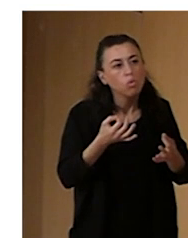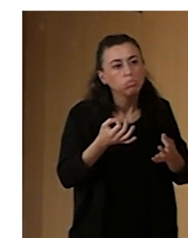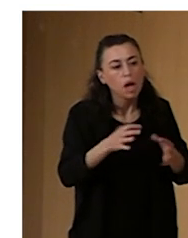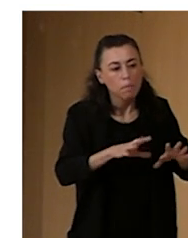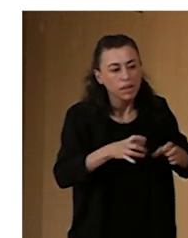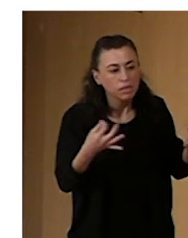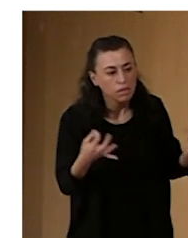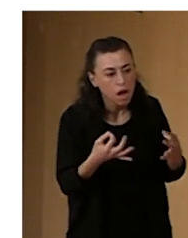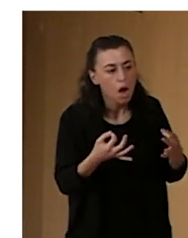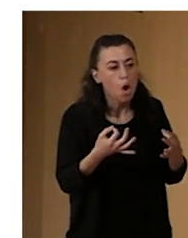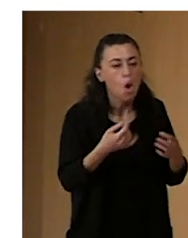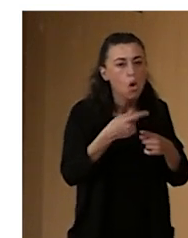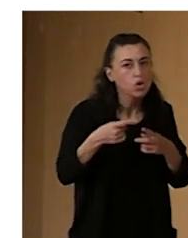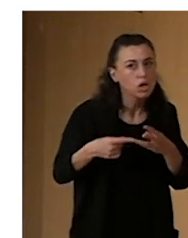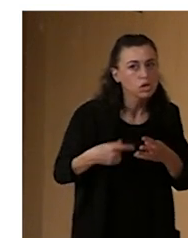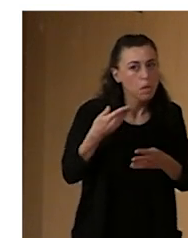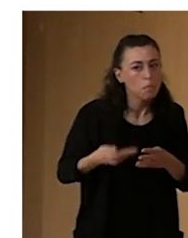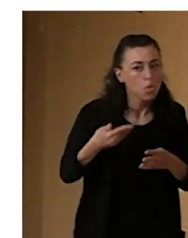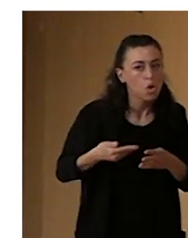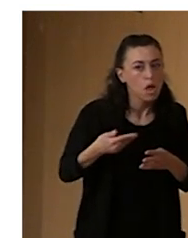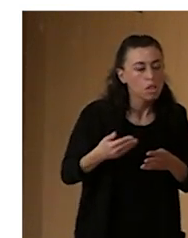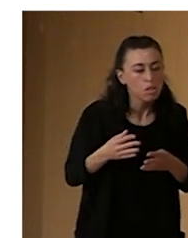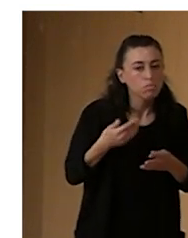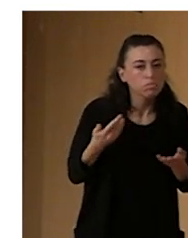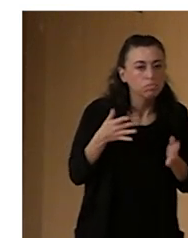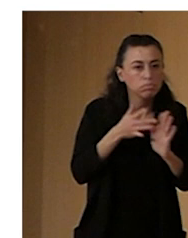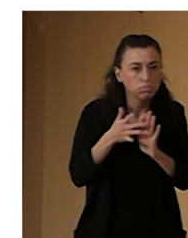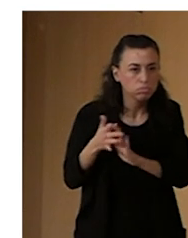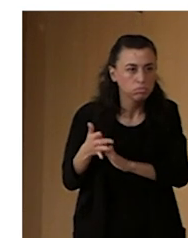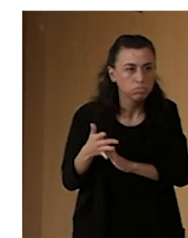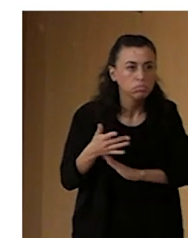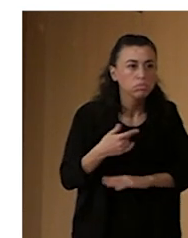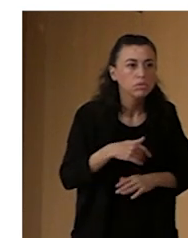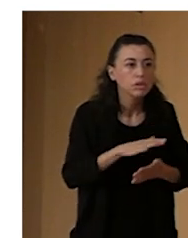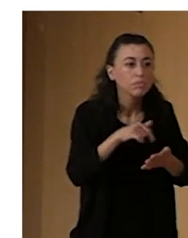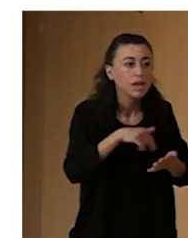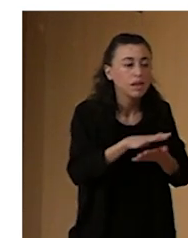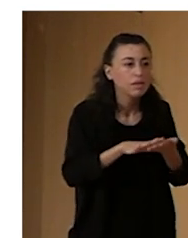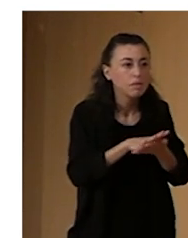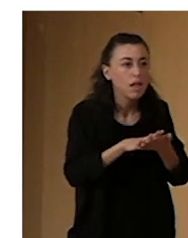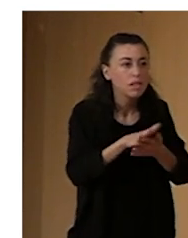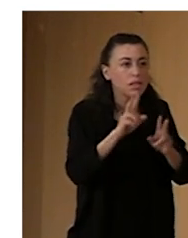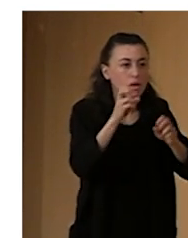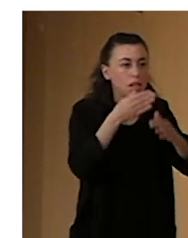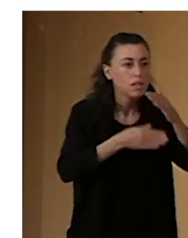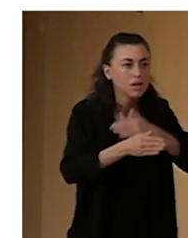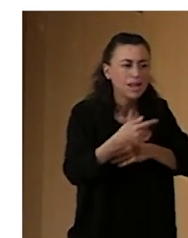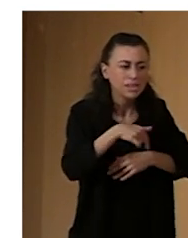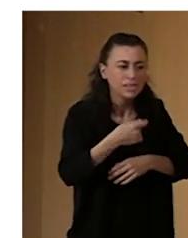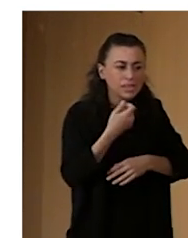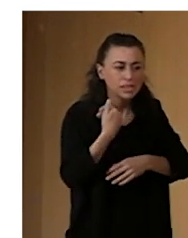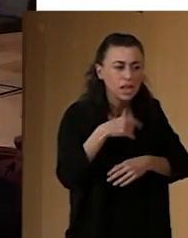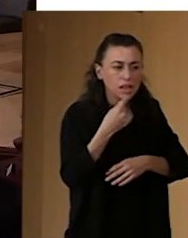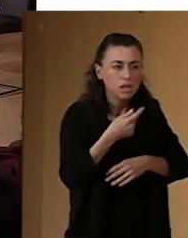Y antes de hablar de las medidas de accesibilidad, aquí lo habéis dicho en varias ocasiones, y Gabriela en particular yo creo que ha insistido en ello,